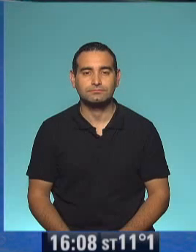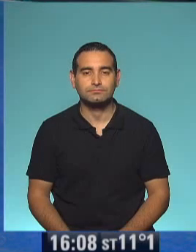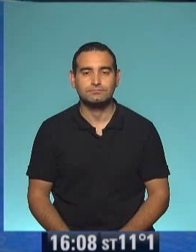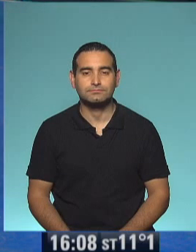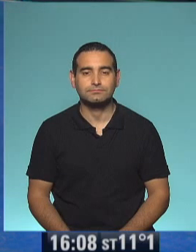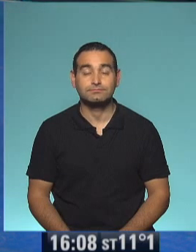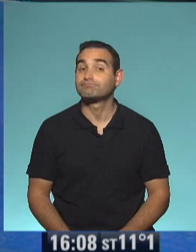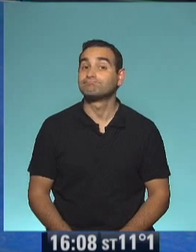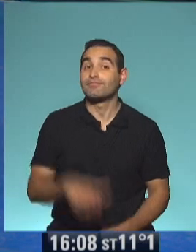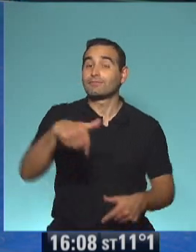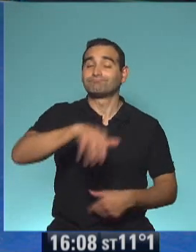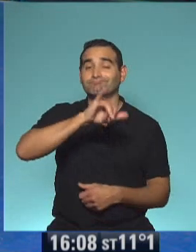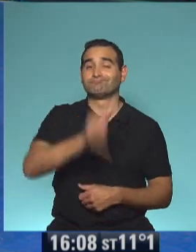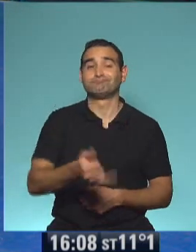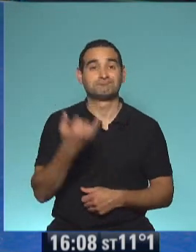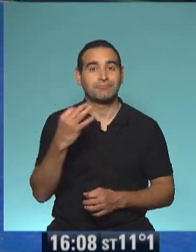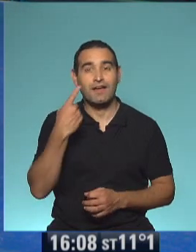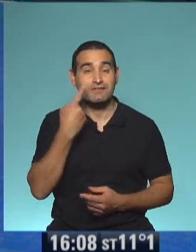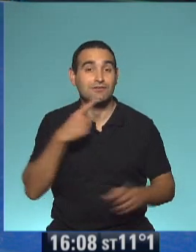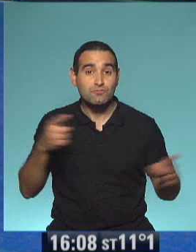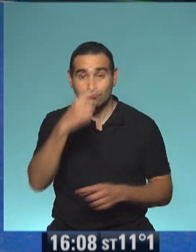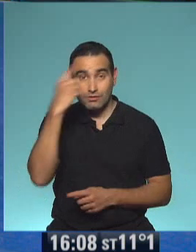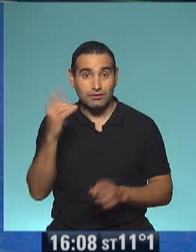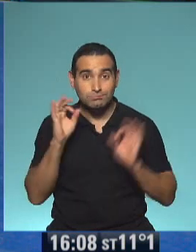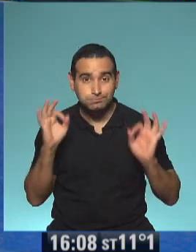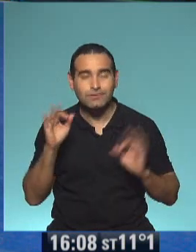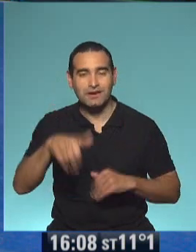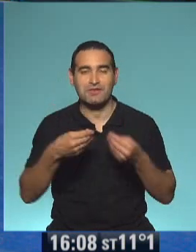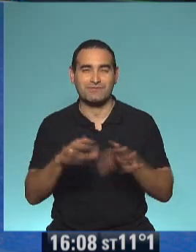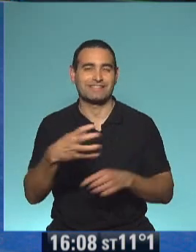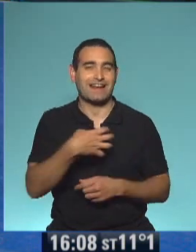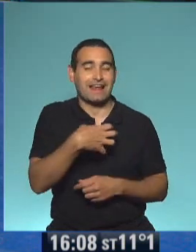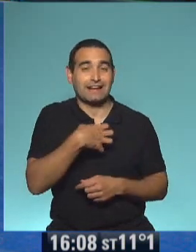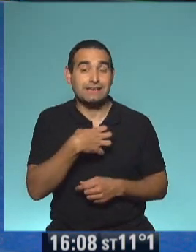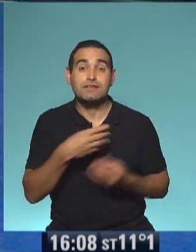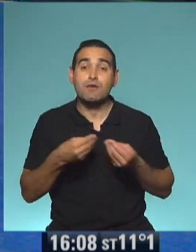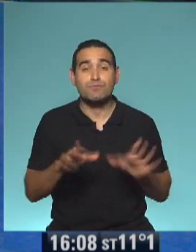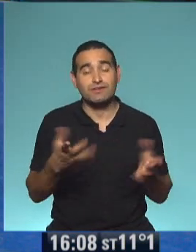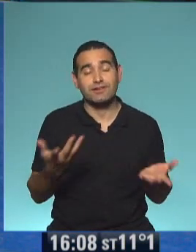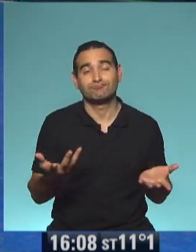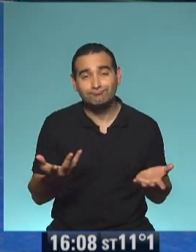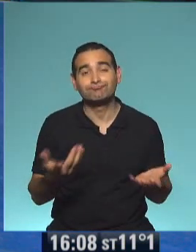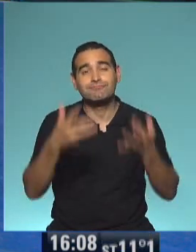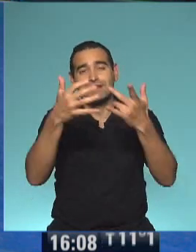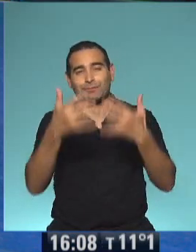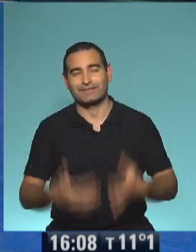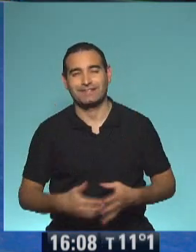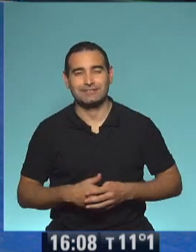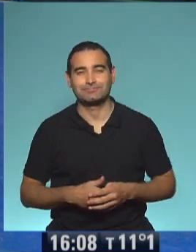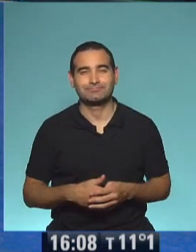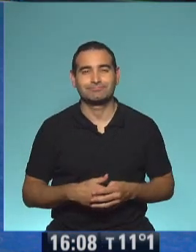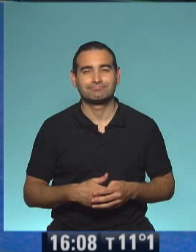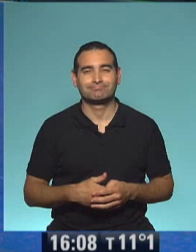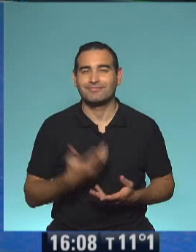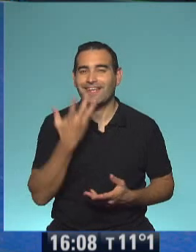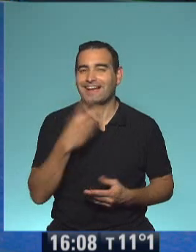Y ahora sí, que hemos escuchado el himno, podemos empezar la clase y empezamos con nuestra queridísima matemática. Estimada